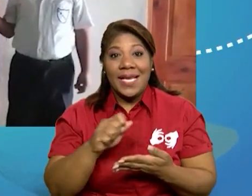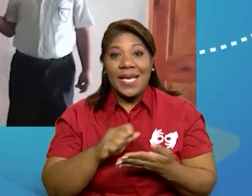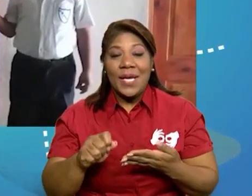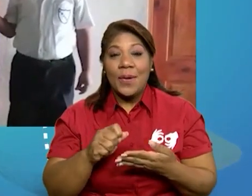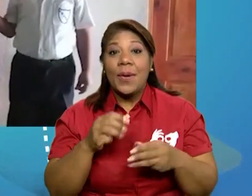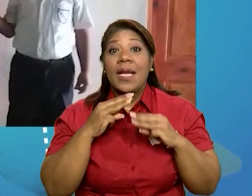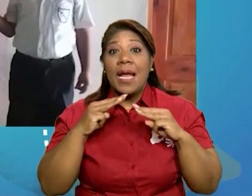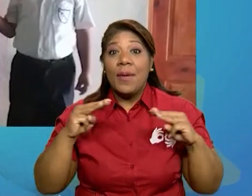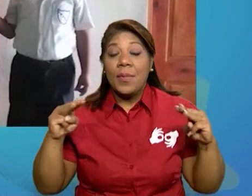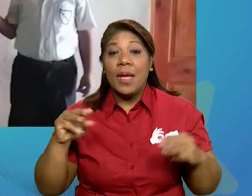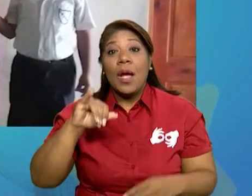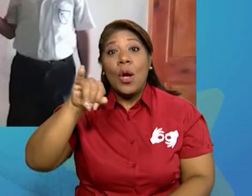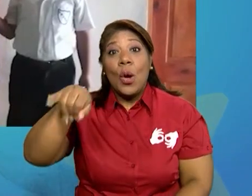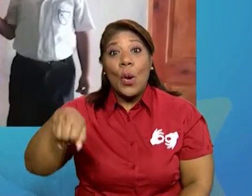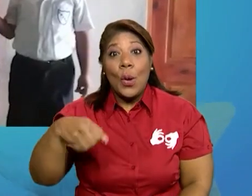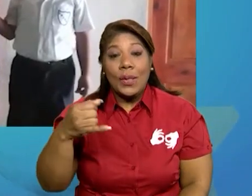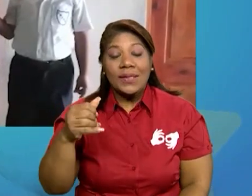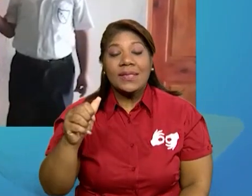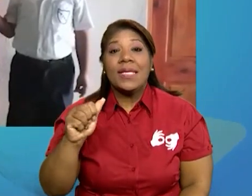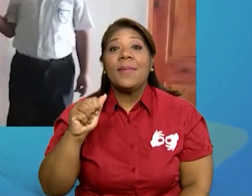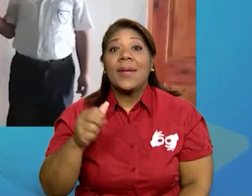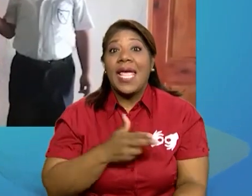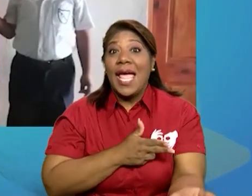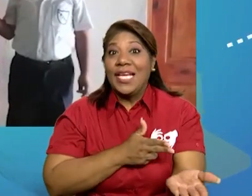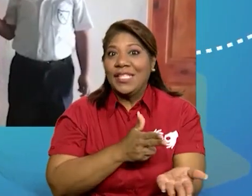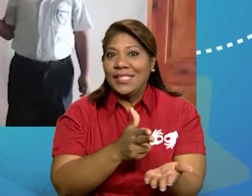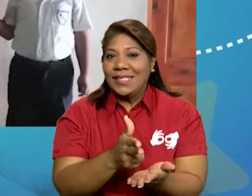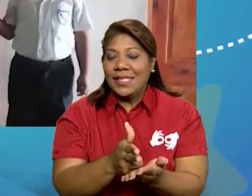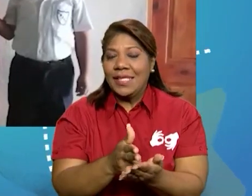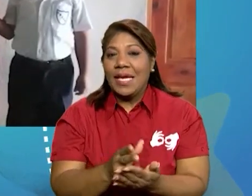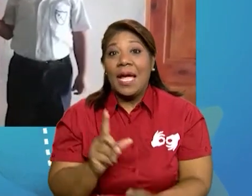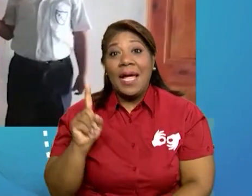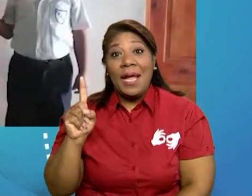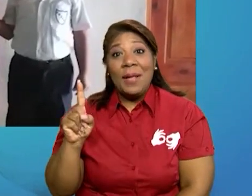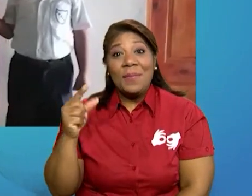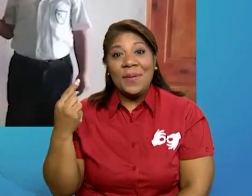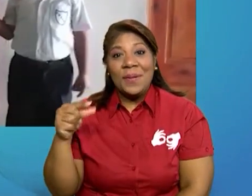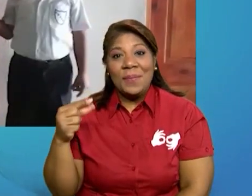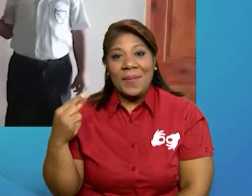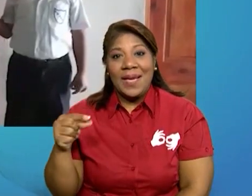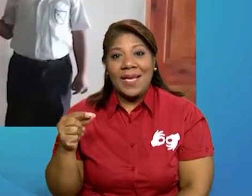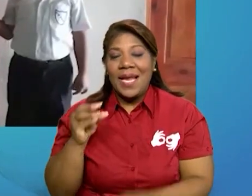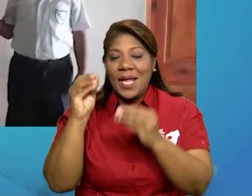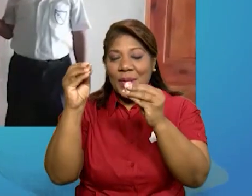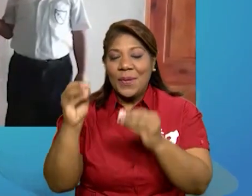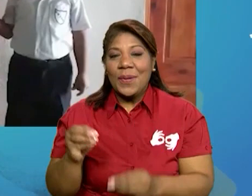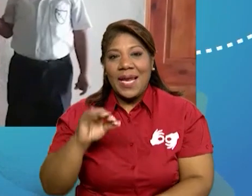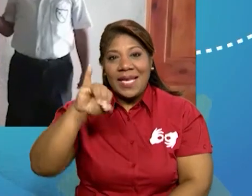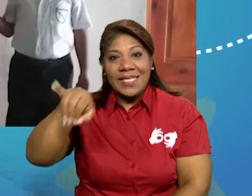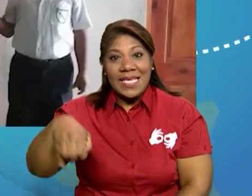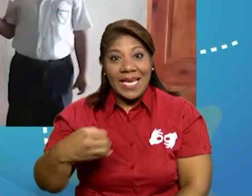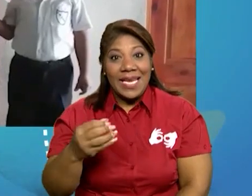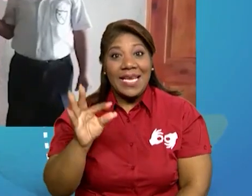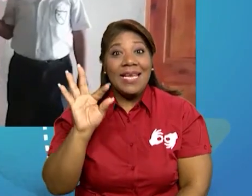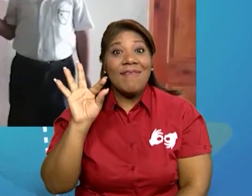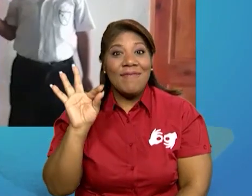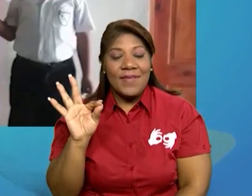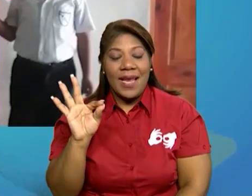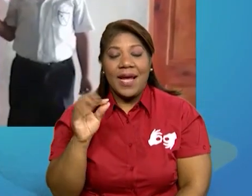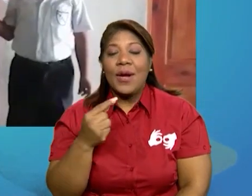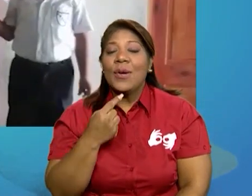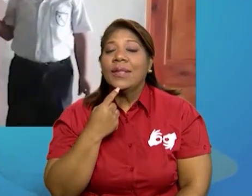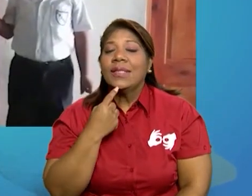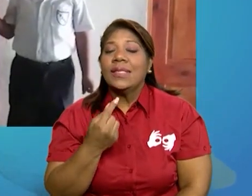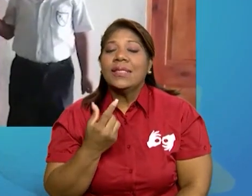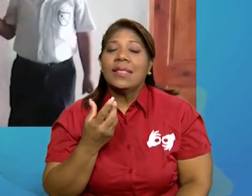Bilingüe José María Roy de la provincia de Chiriquí. Curso del primer grado A la maestra Jaqueline Franco. Estoy feliz por